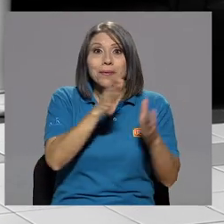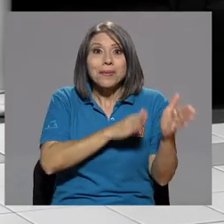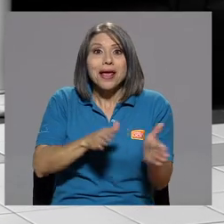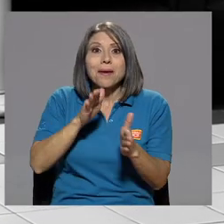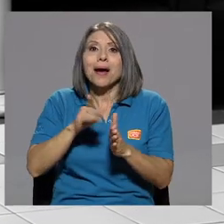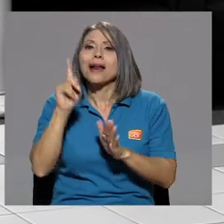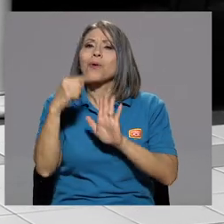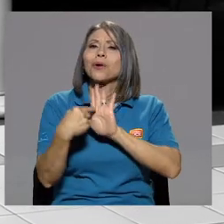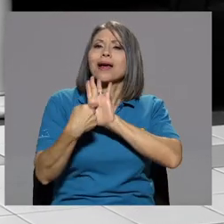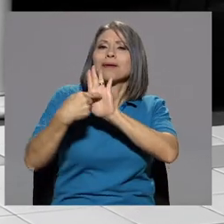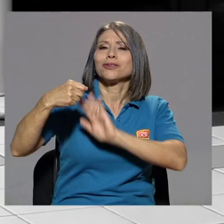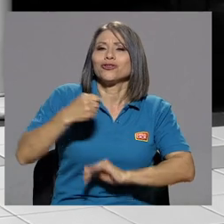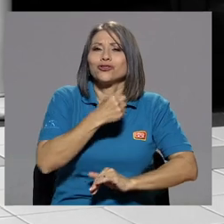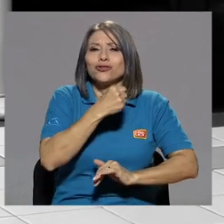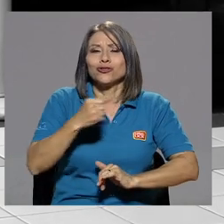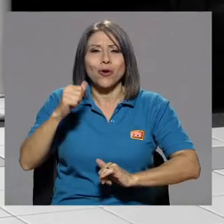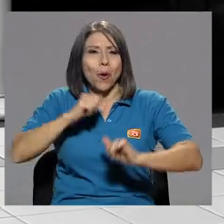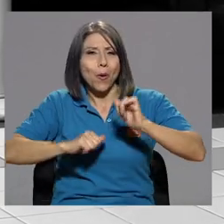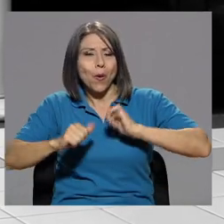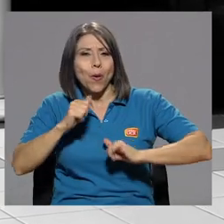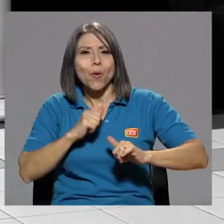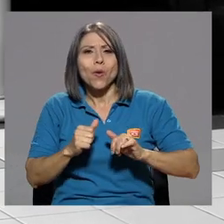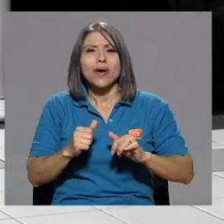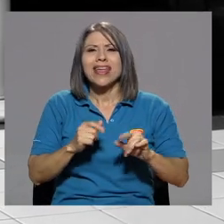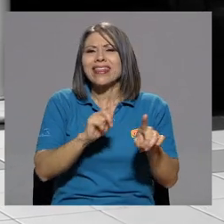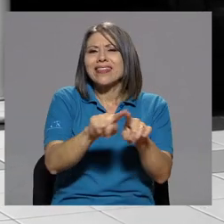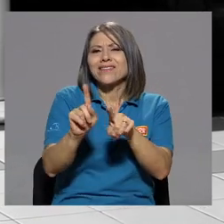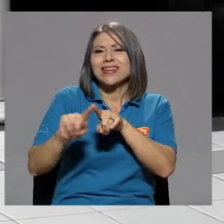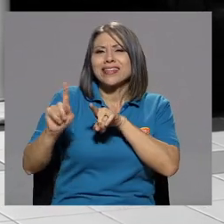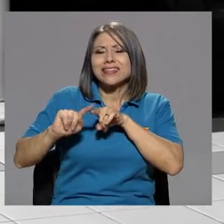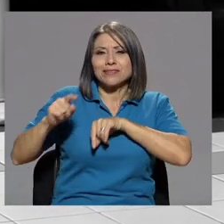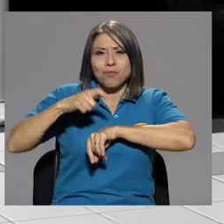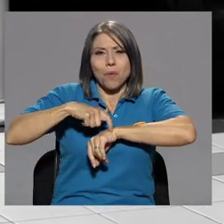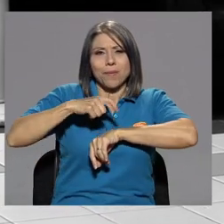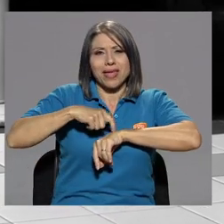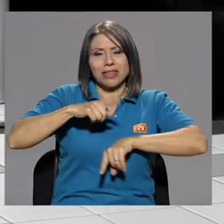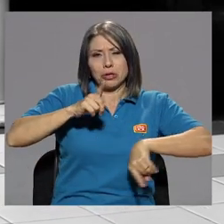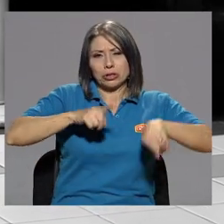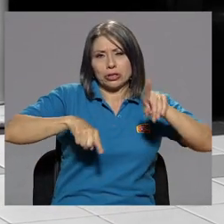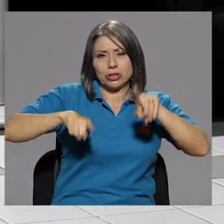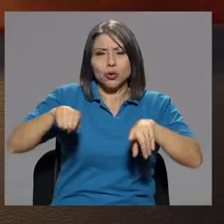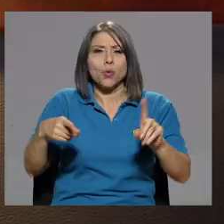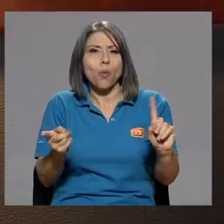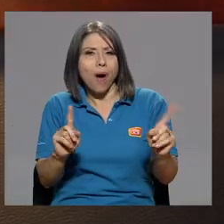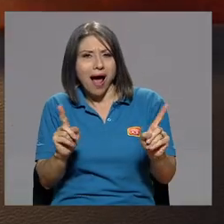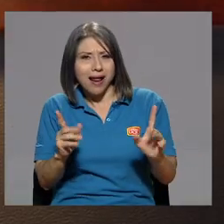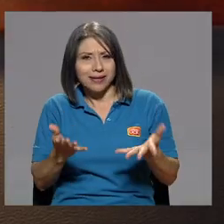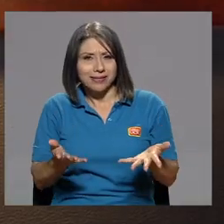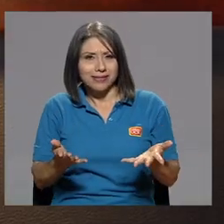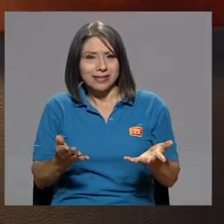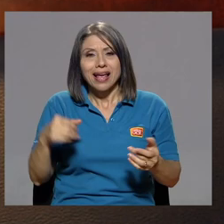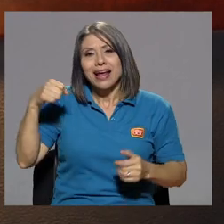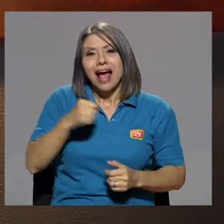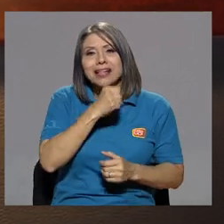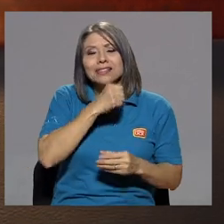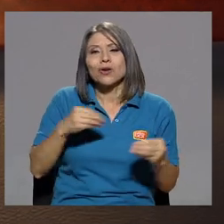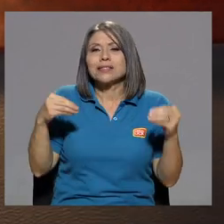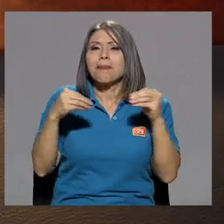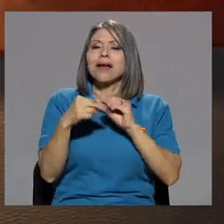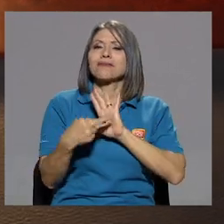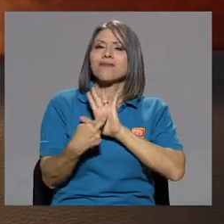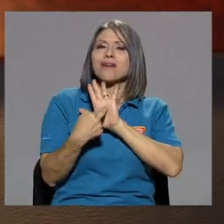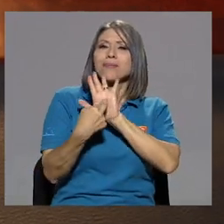show, ¿cuáles son los diferentes momentos que tiene que tener ese show? ¿Y cuáles son tal vez las canciones más